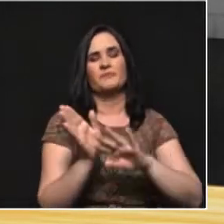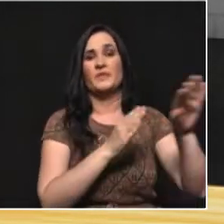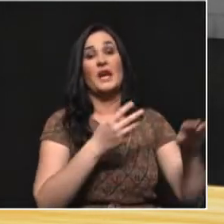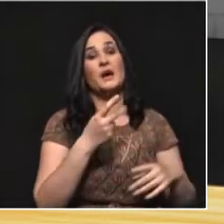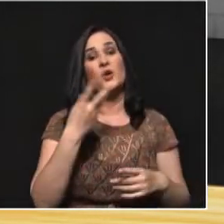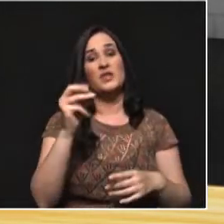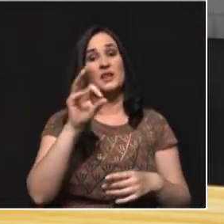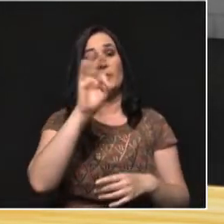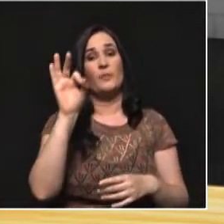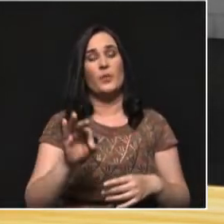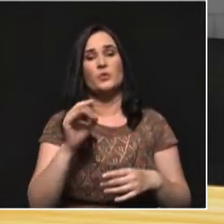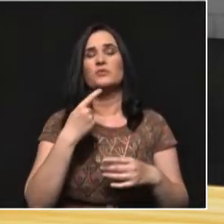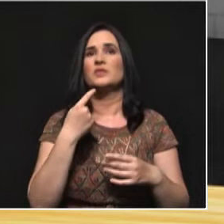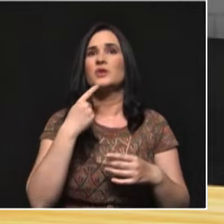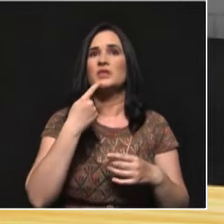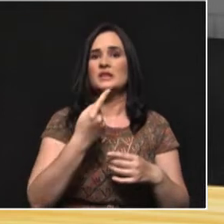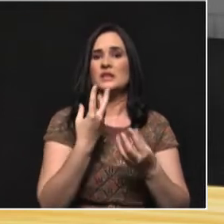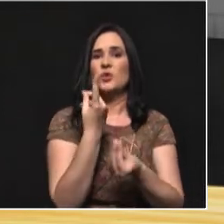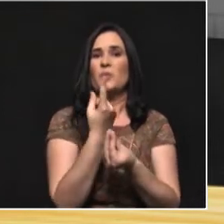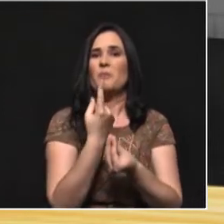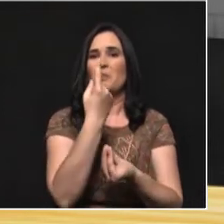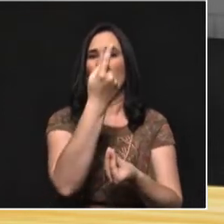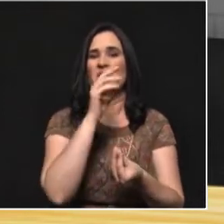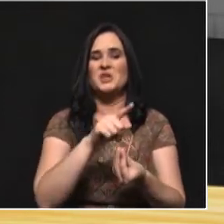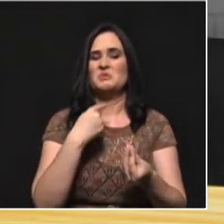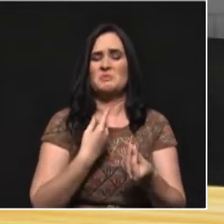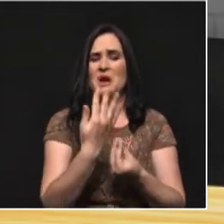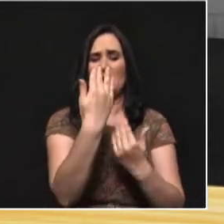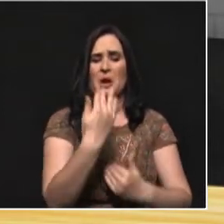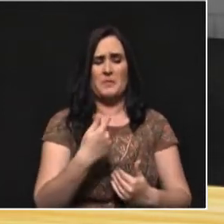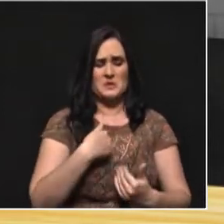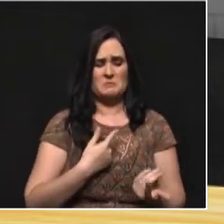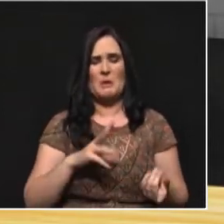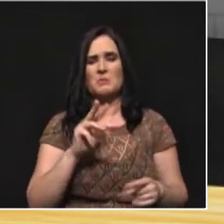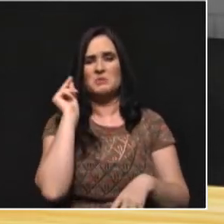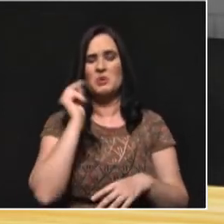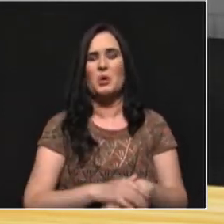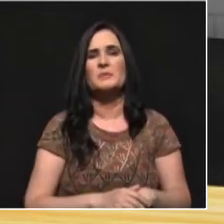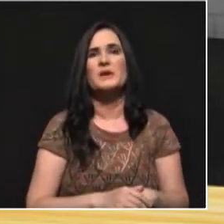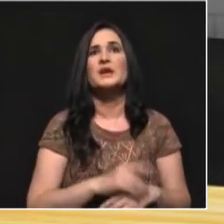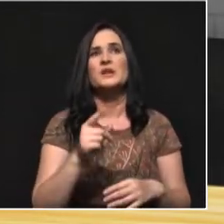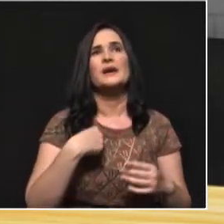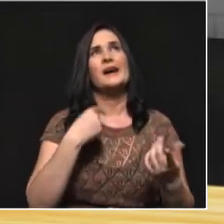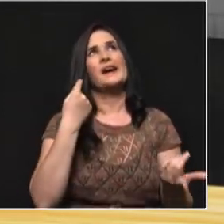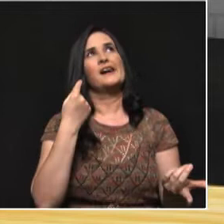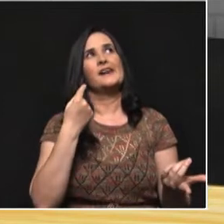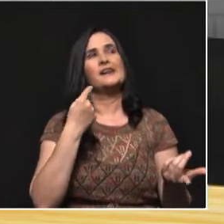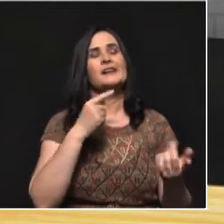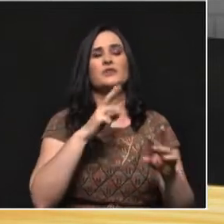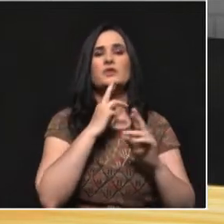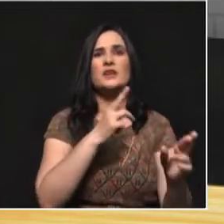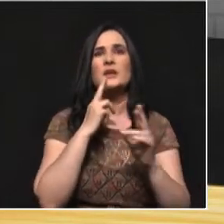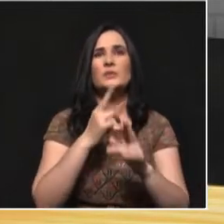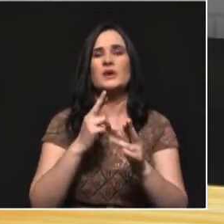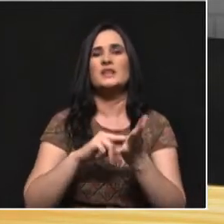% dice que los partidos no lo representan, y a partir de este tipo de respuestas es que uno puede entender, por ejemplo, ese